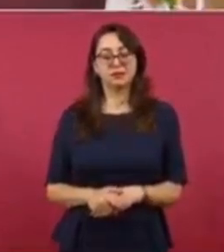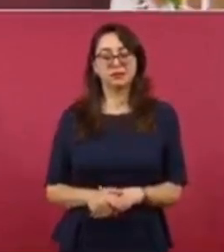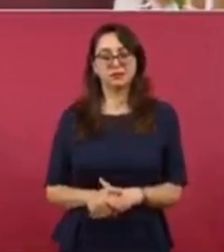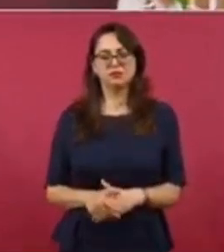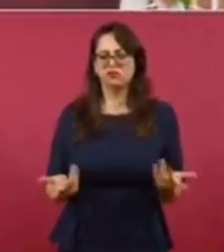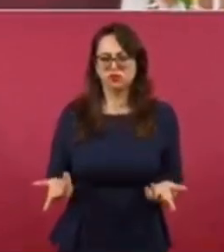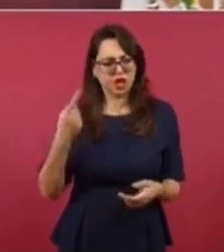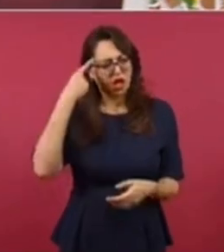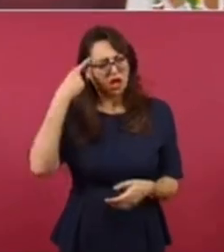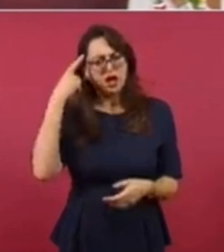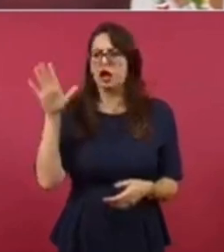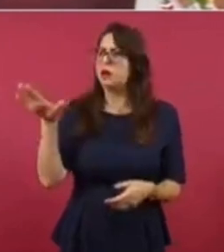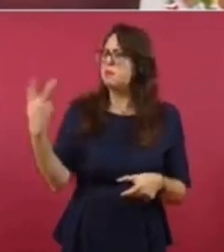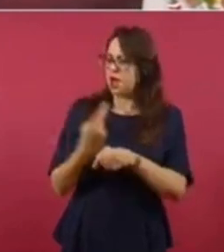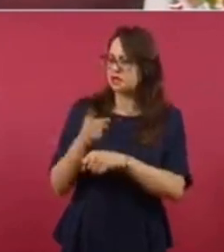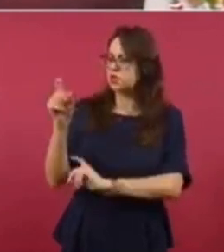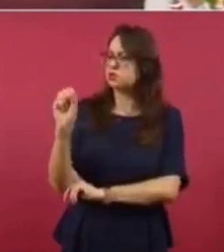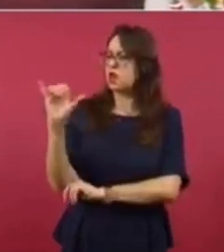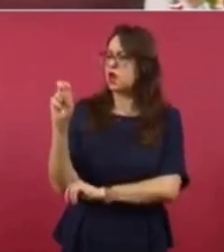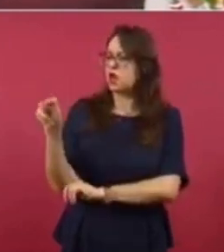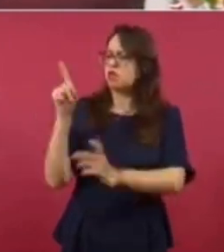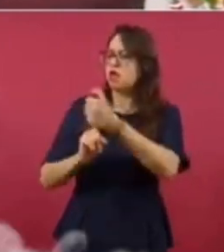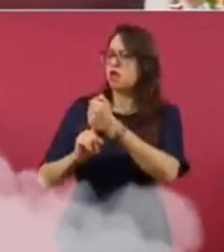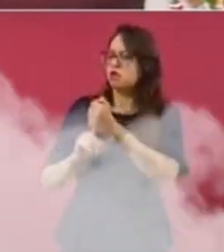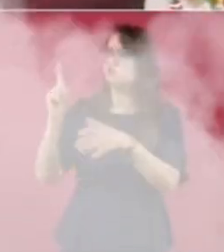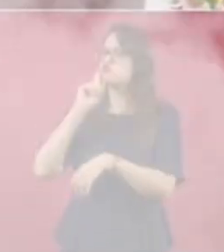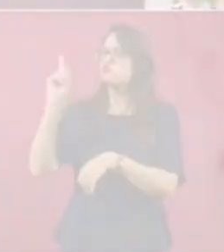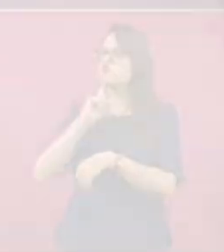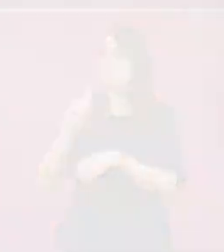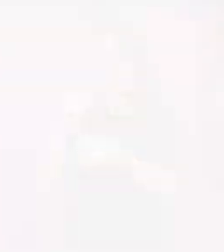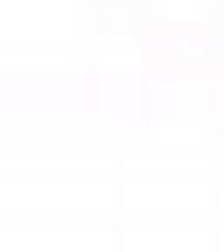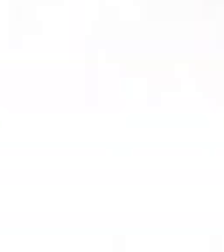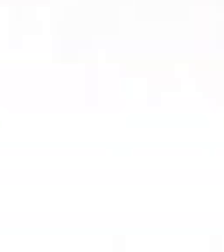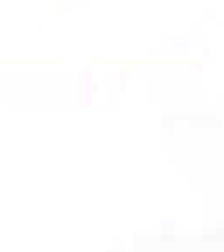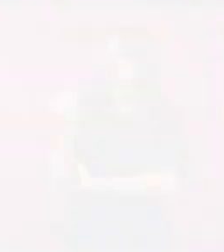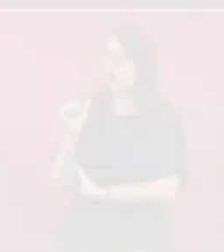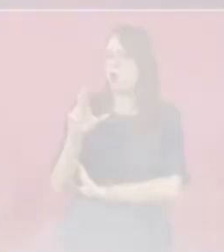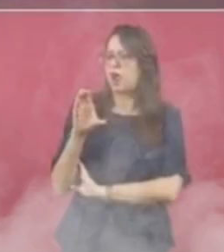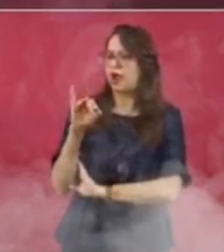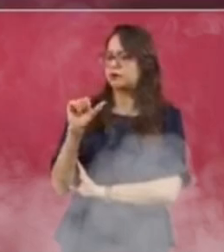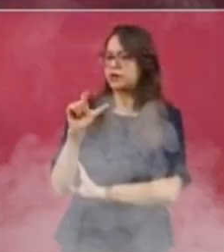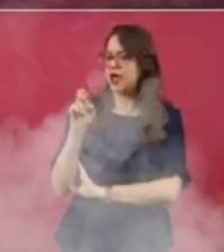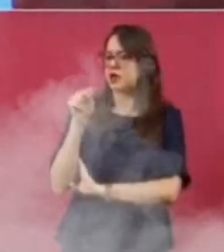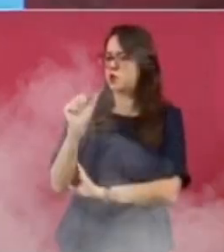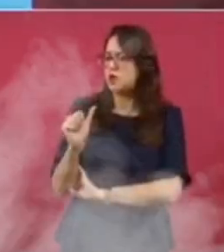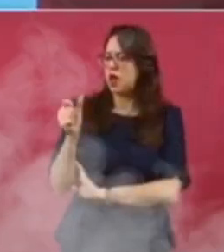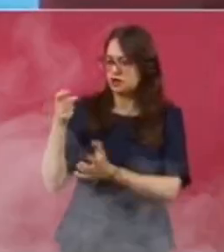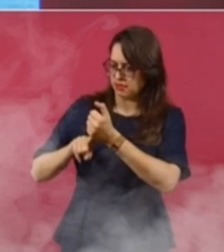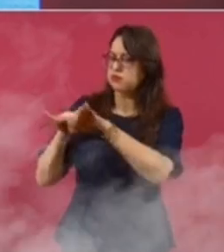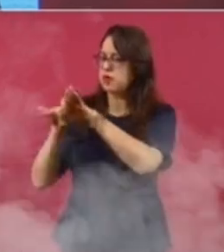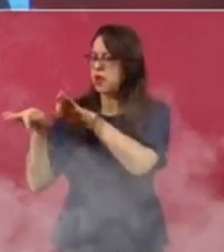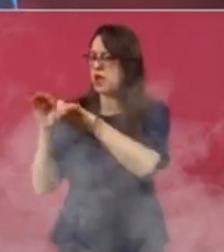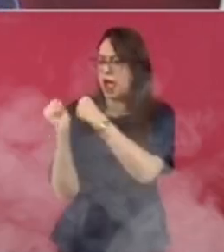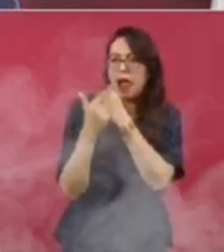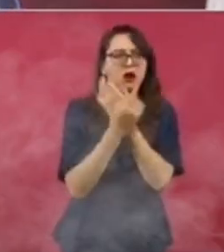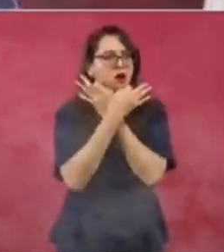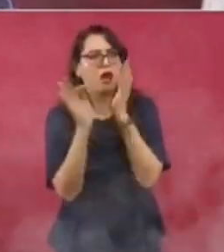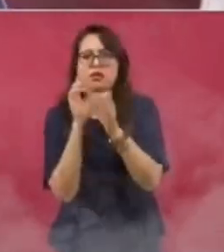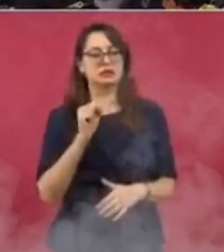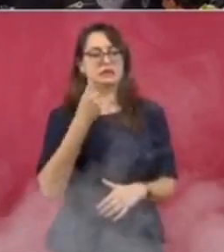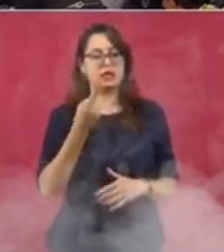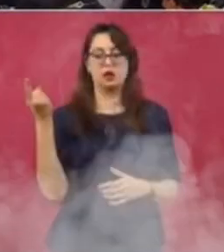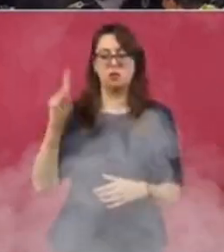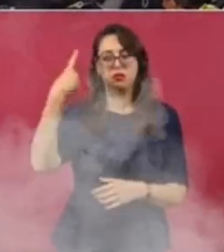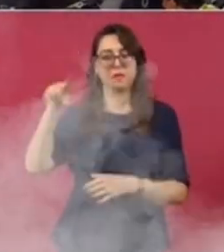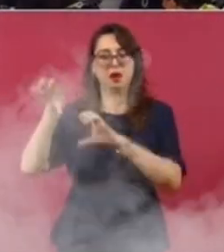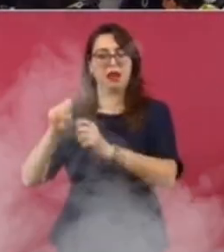han dicho nada sobre la señora de García Luna. Sí, de García